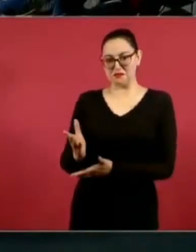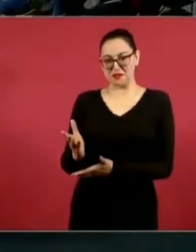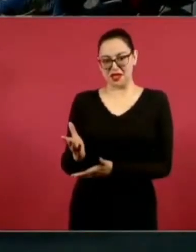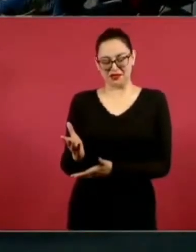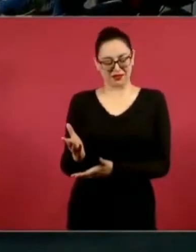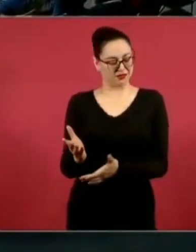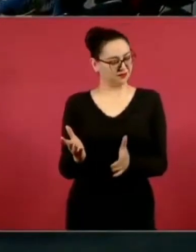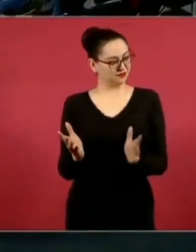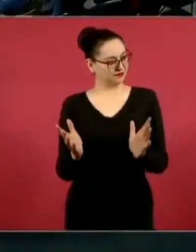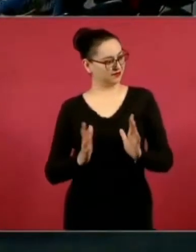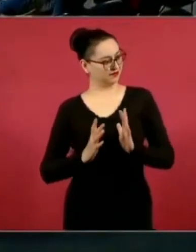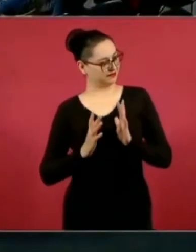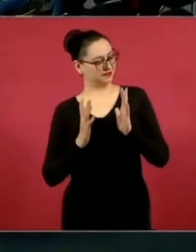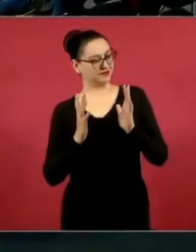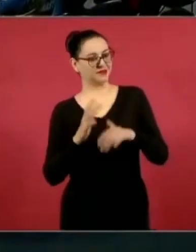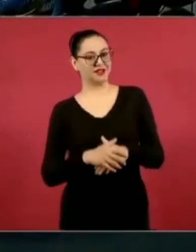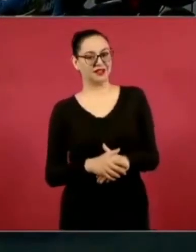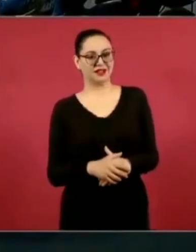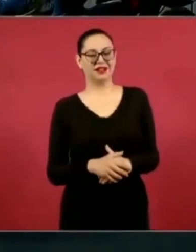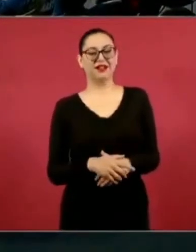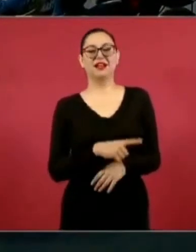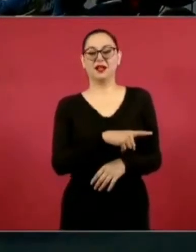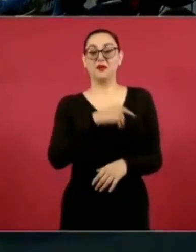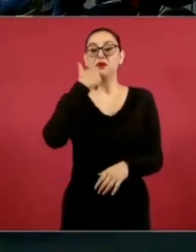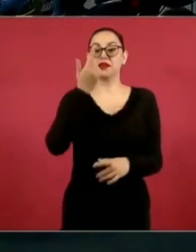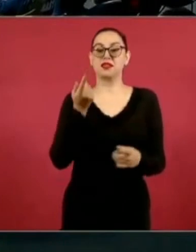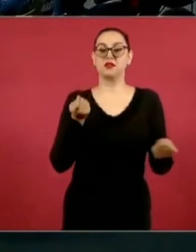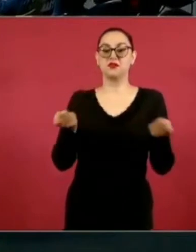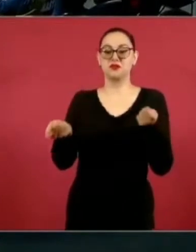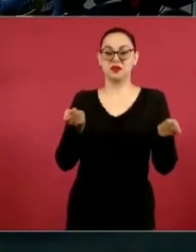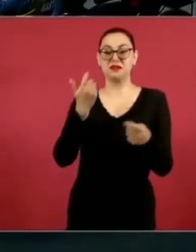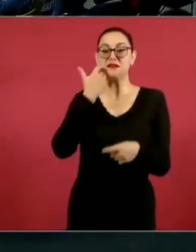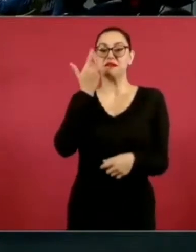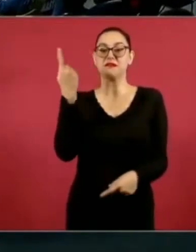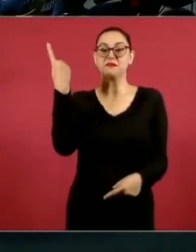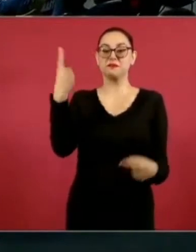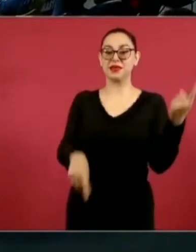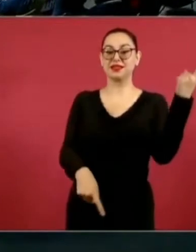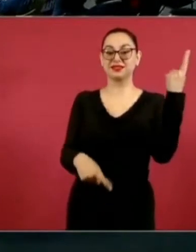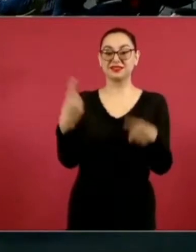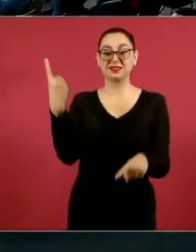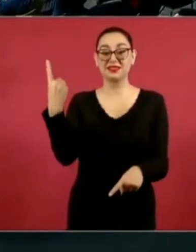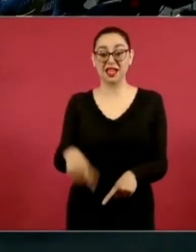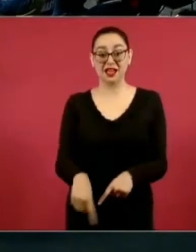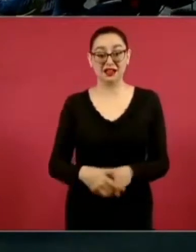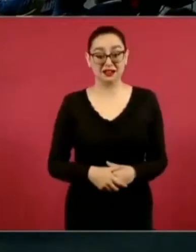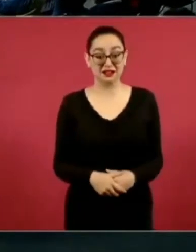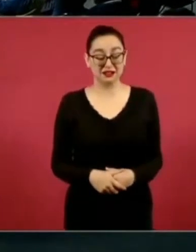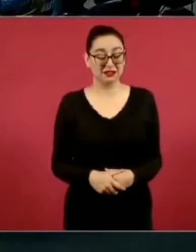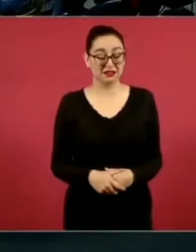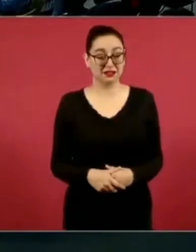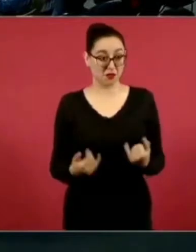mandan o mandaban.